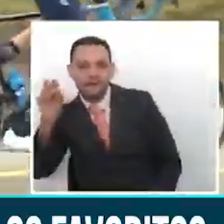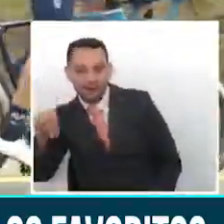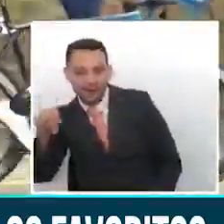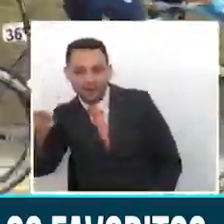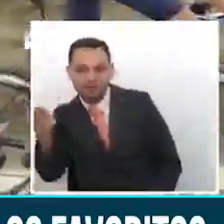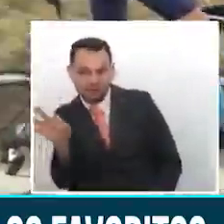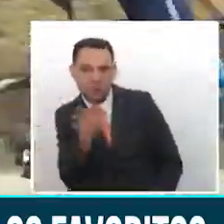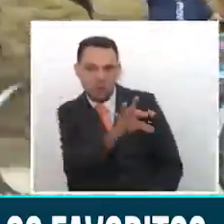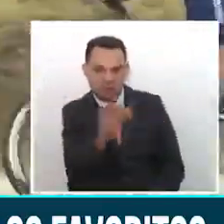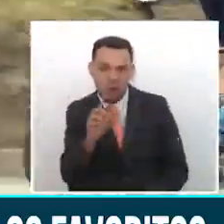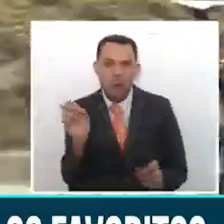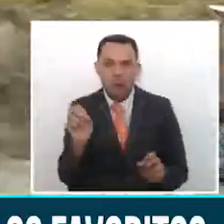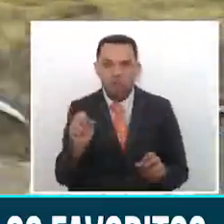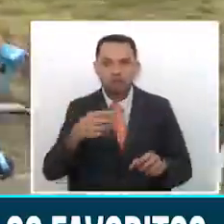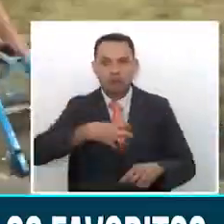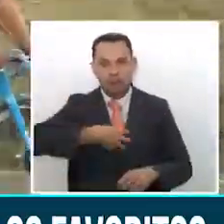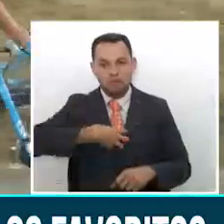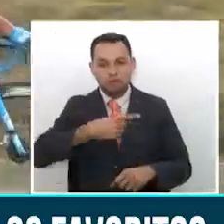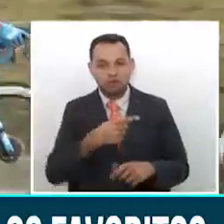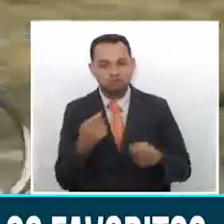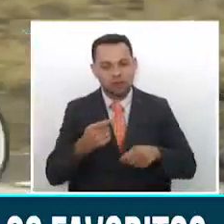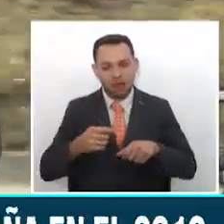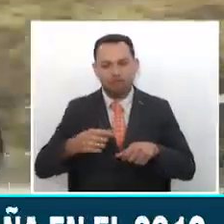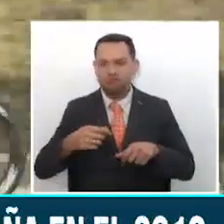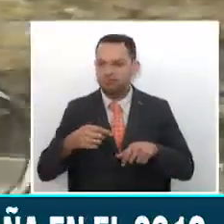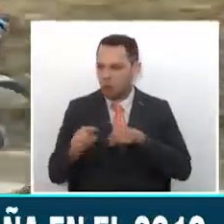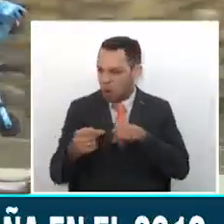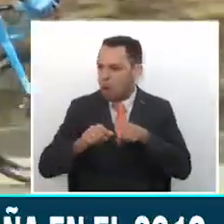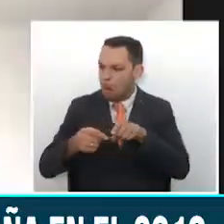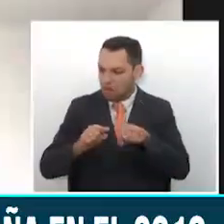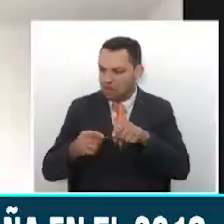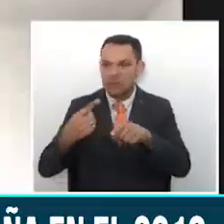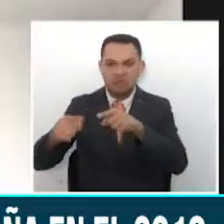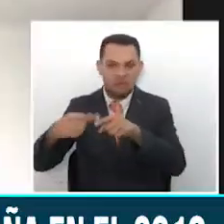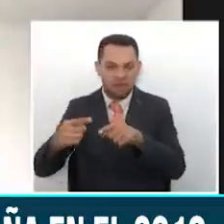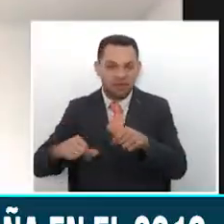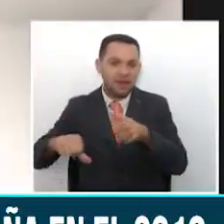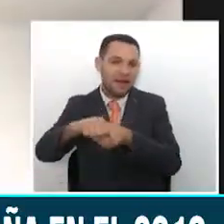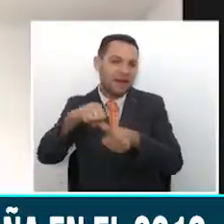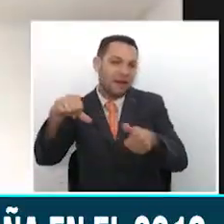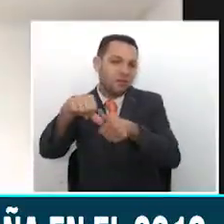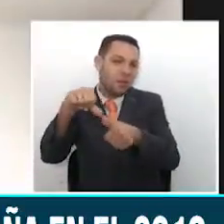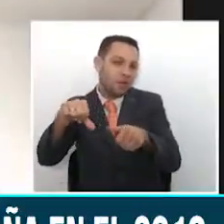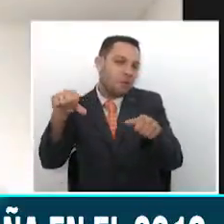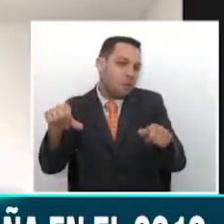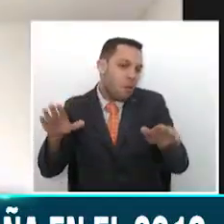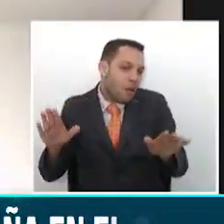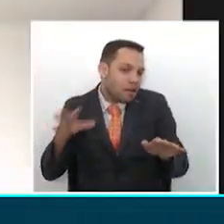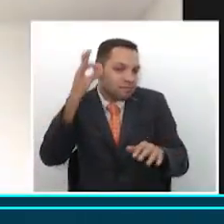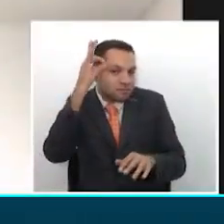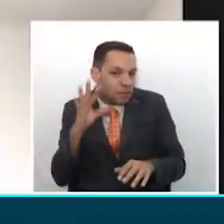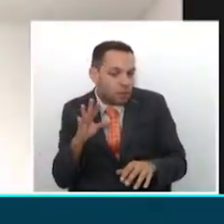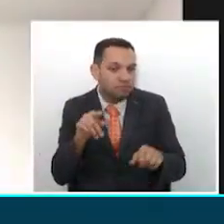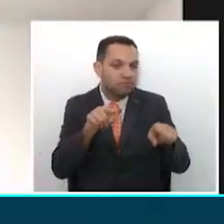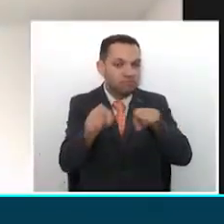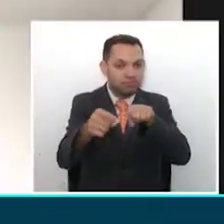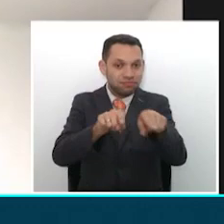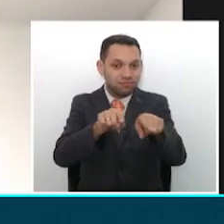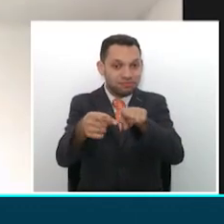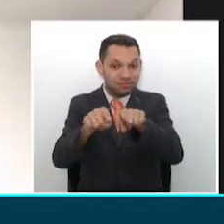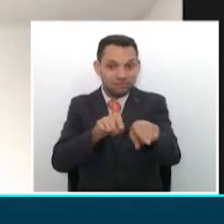agregó que en esta clase de competencia suelen acontecer muchas situaciones. Hay muchos, muchos rivales buenos, entonces